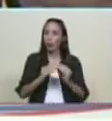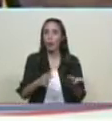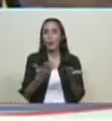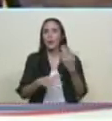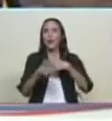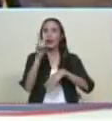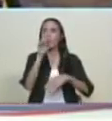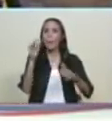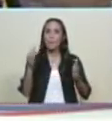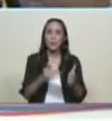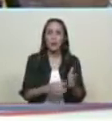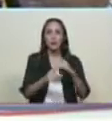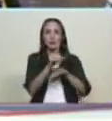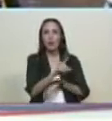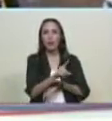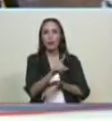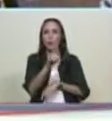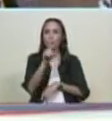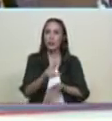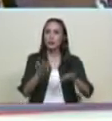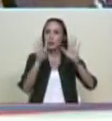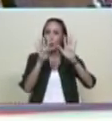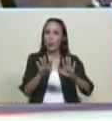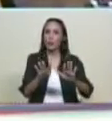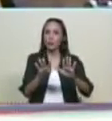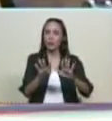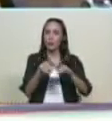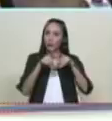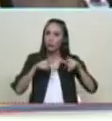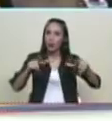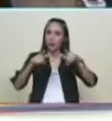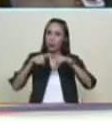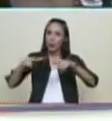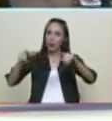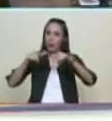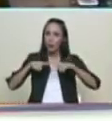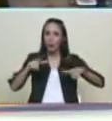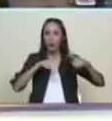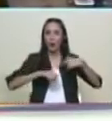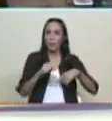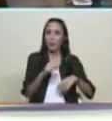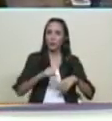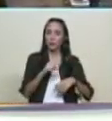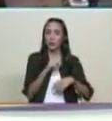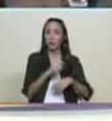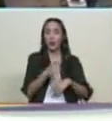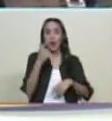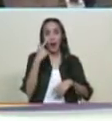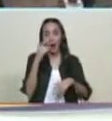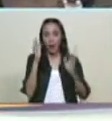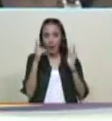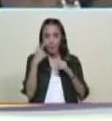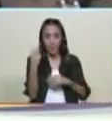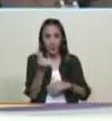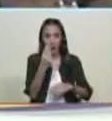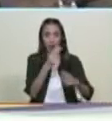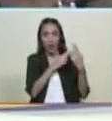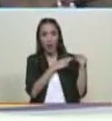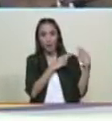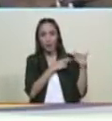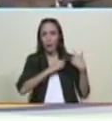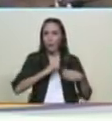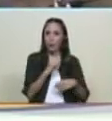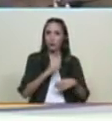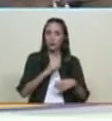2119 cuadrantes de paz atención los jefes y las jefas de los cuadrantes de paz estamos